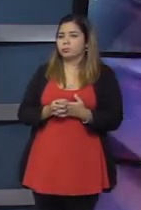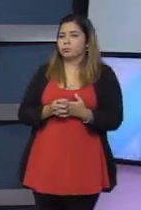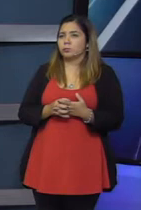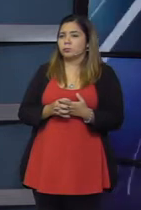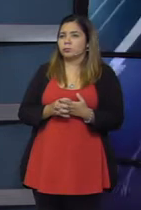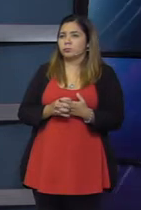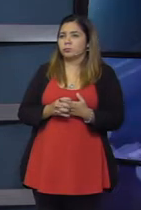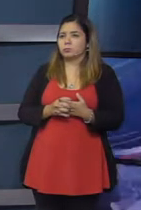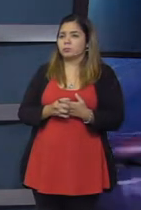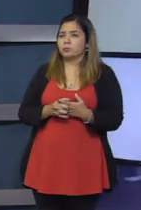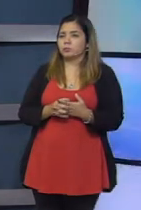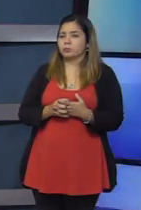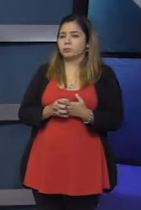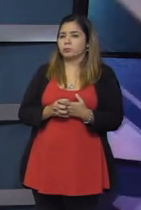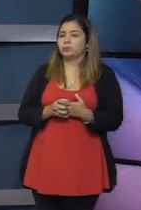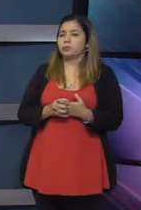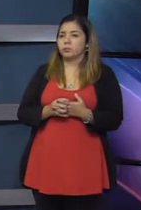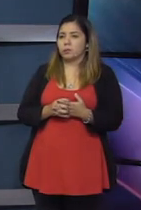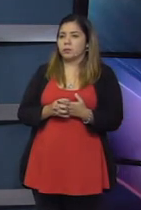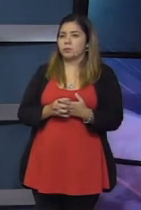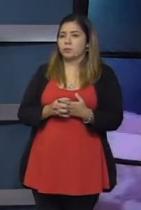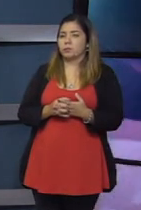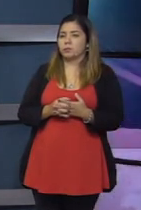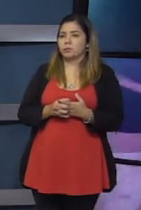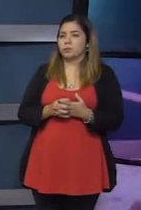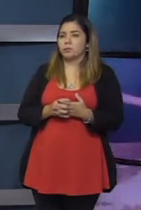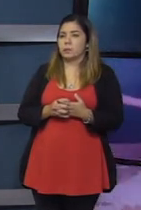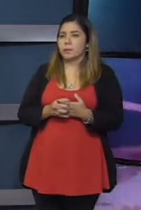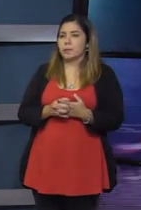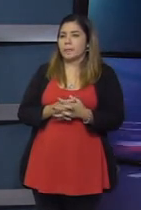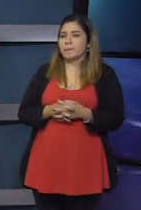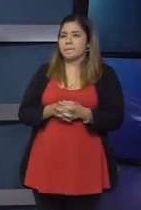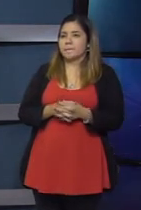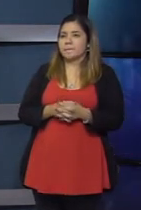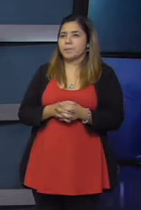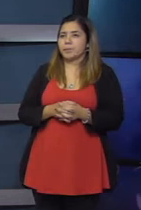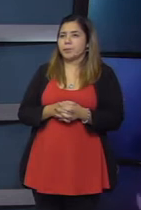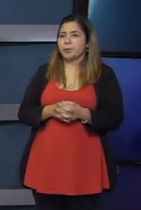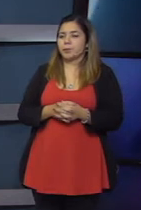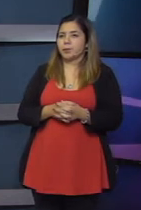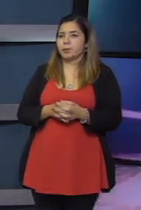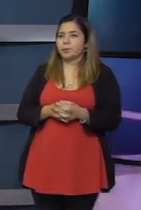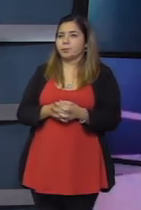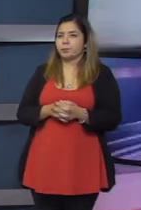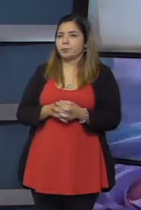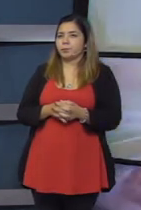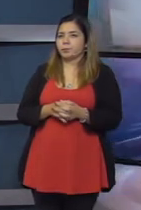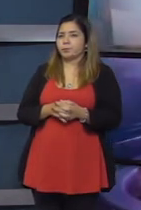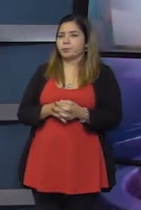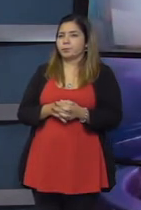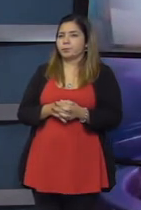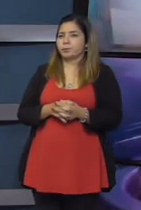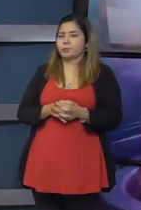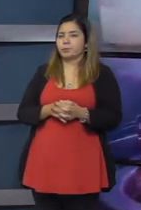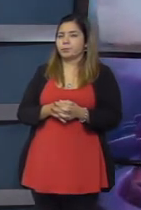tampoco corresponde porque no pueden superar de la manera que superan el sueldo del responsable mayor